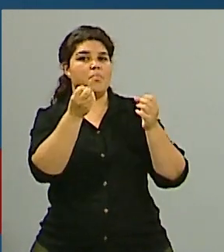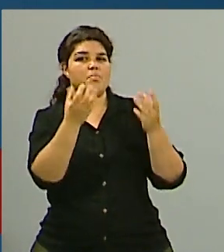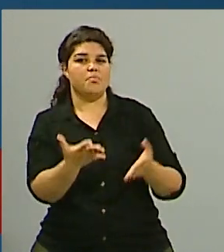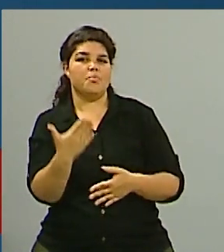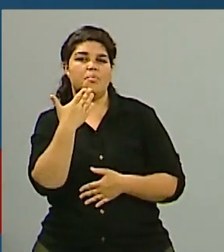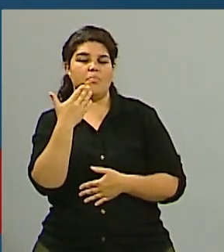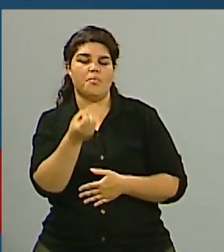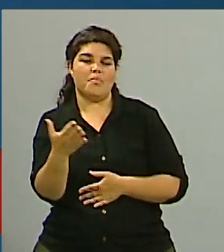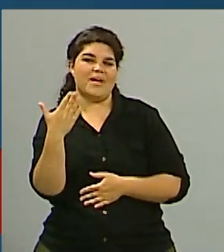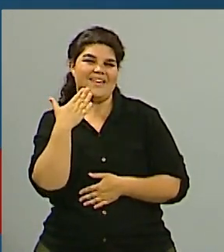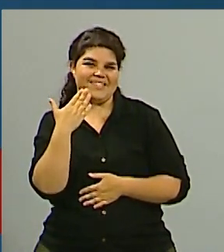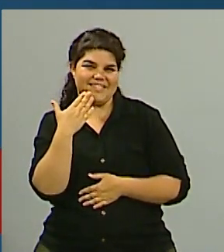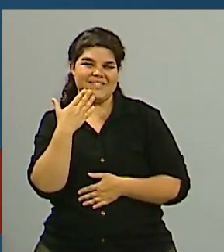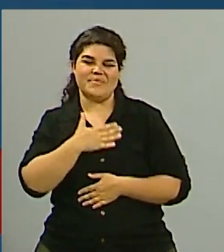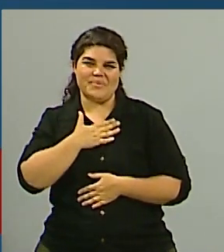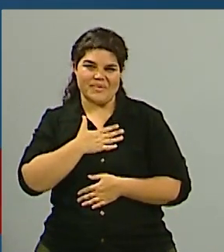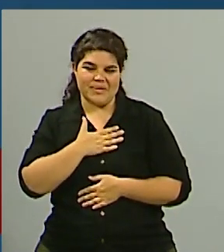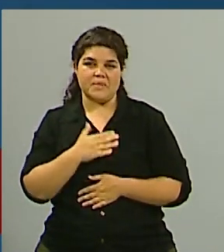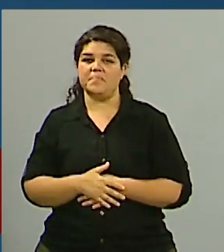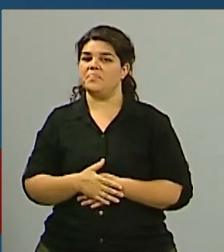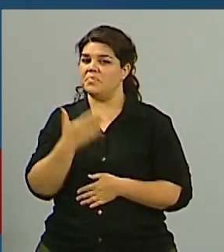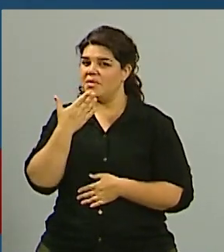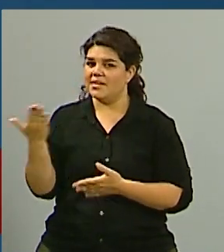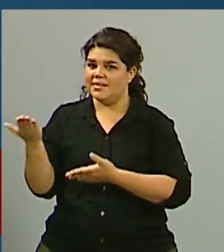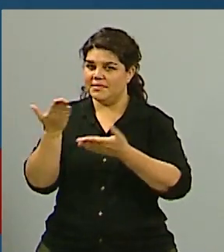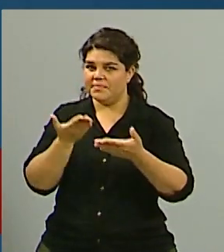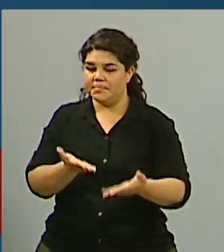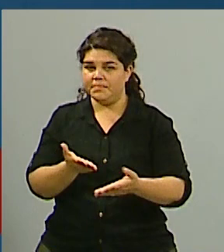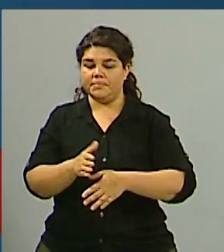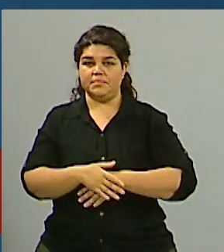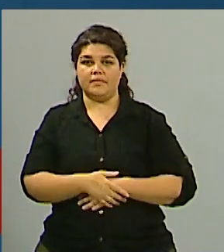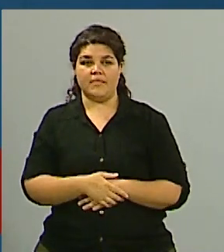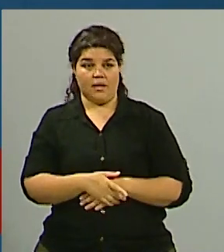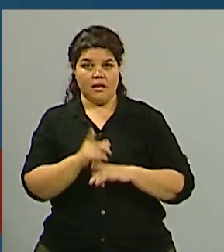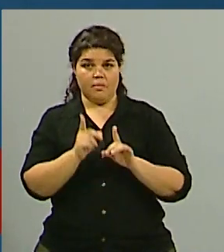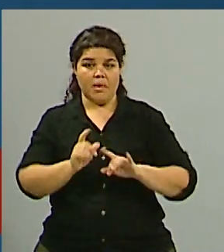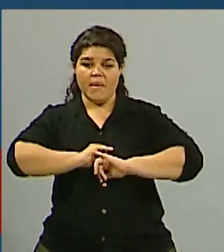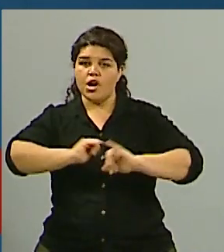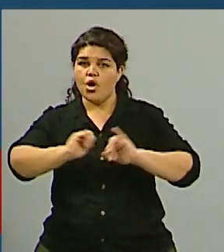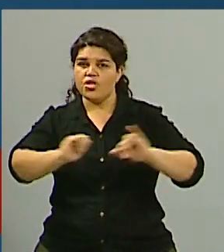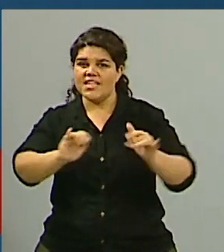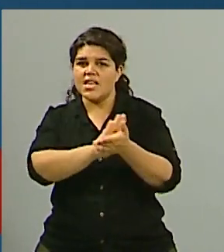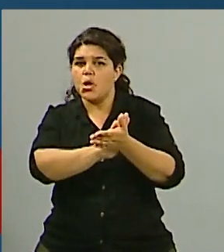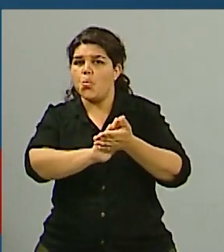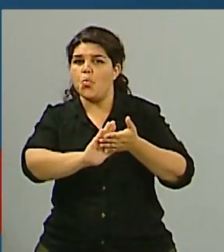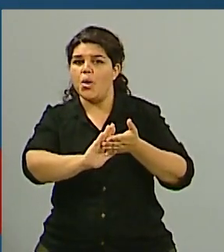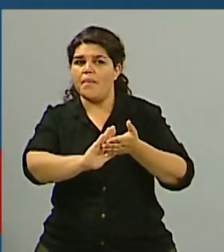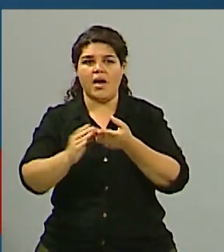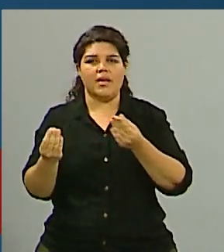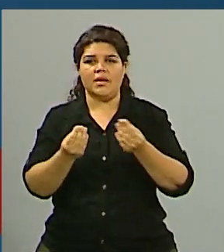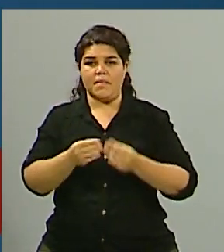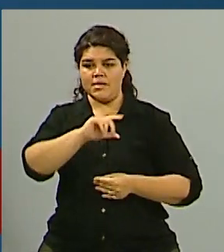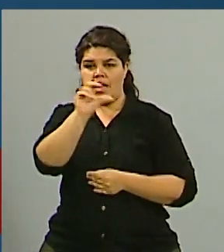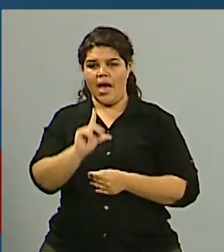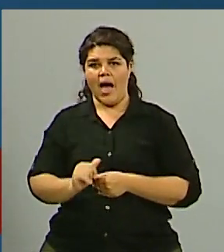atendernos. Bueno, las últimas, hay novedades con respecto al apoyo que está teniendo la postura de nuestro país, esta